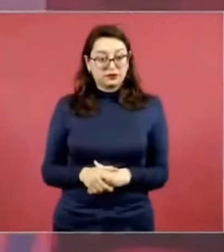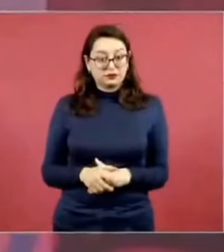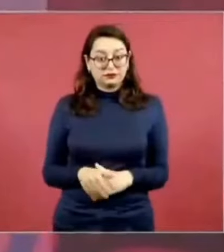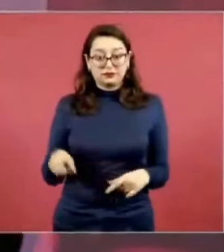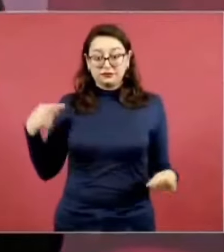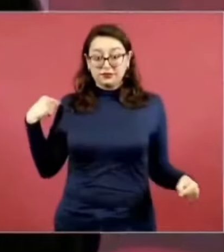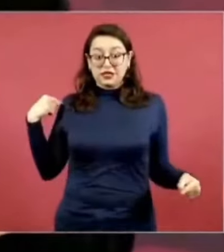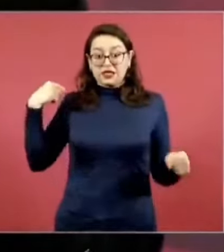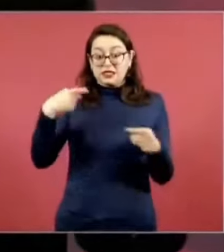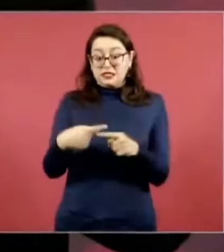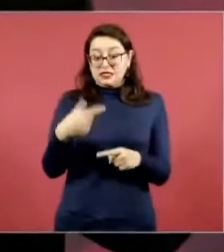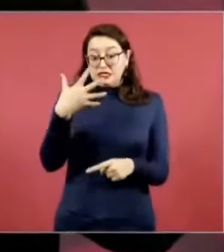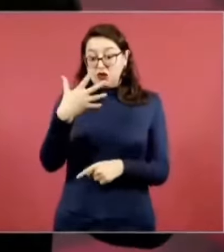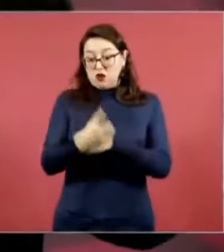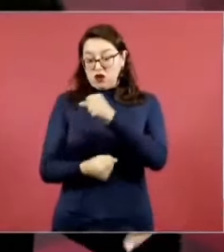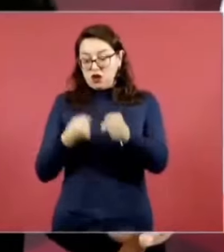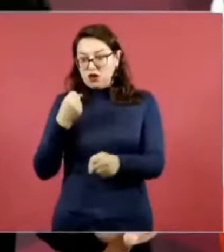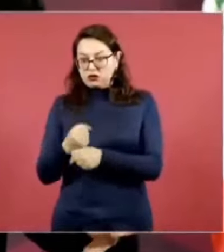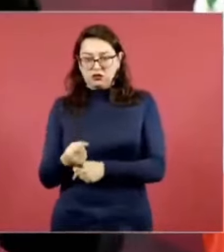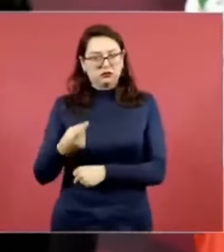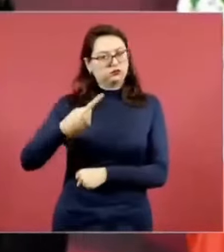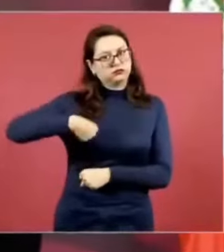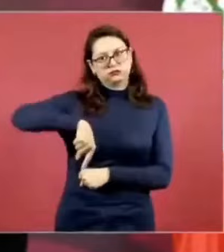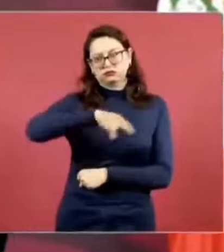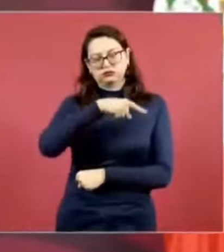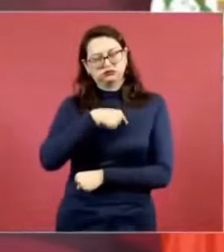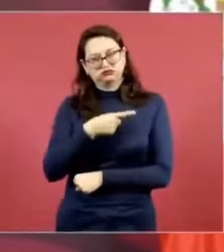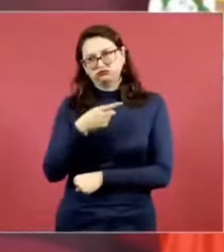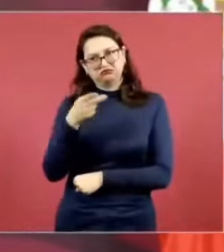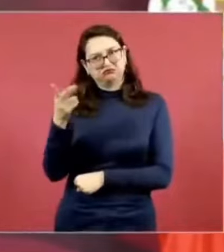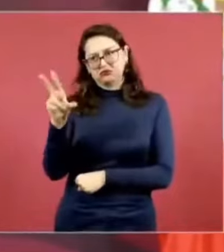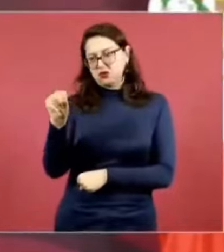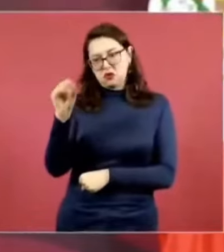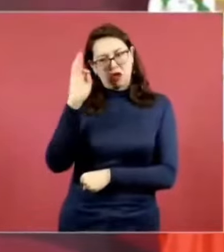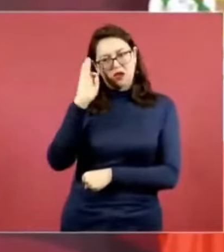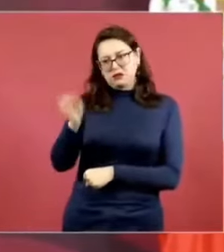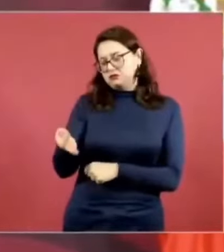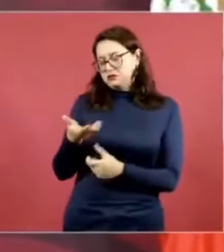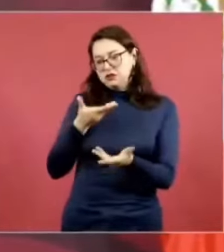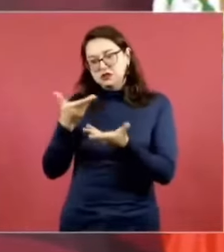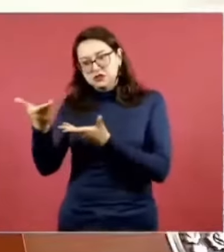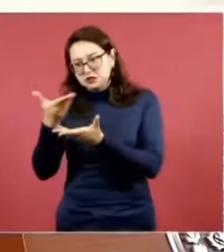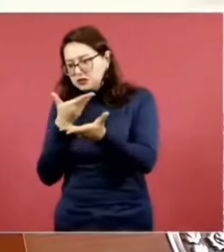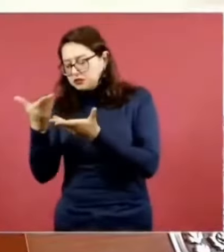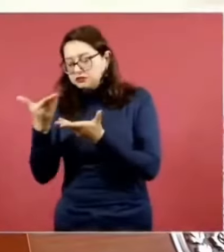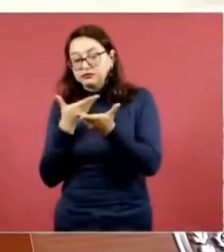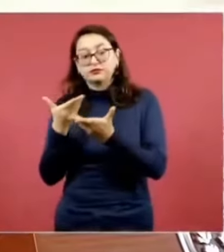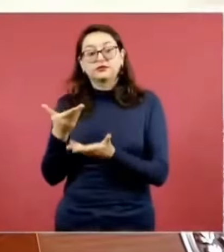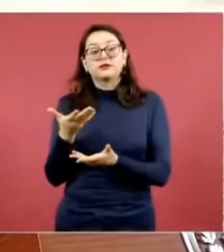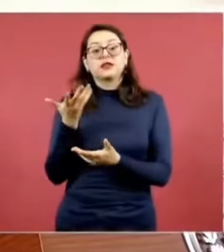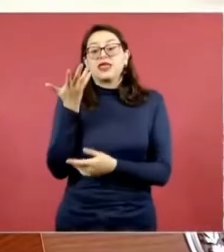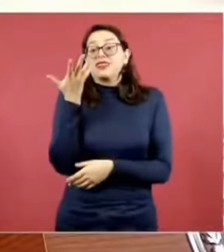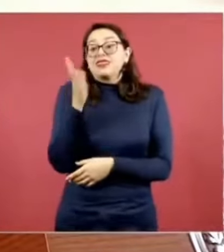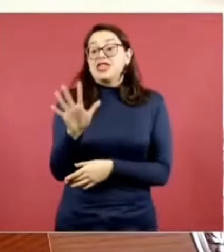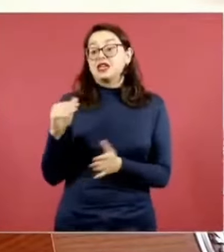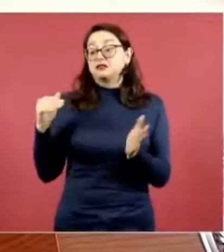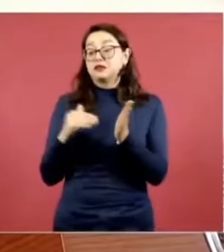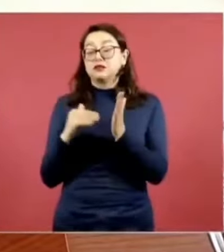por la negociación que se logró nos ahorramos 10 mil millones de pesos